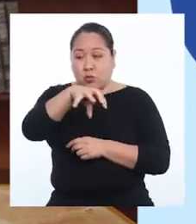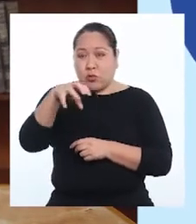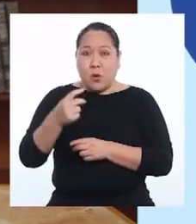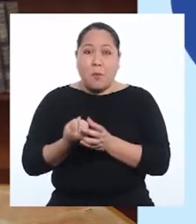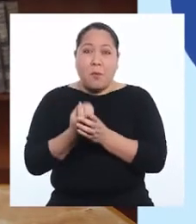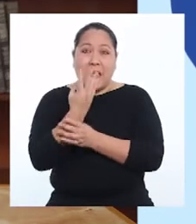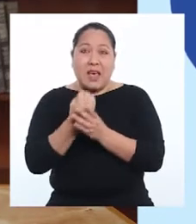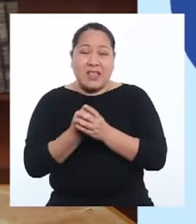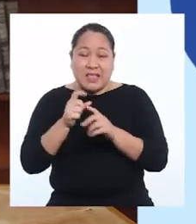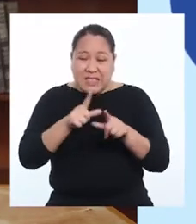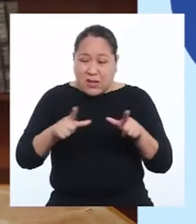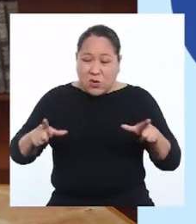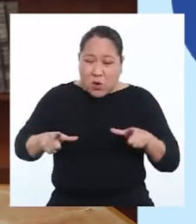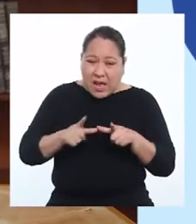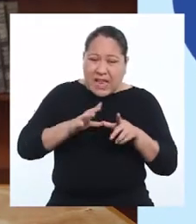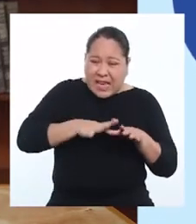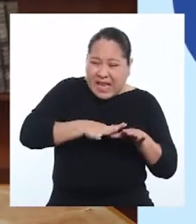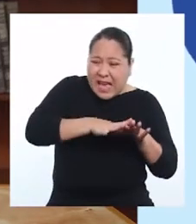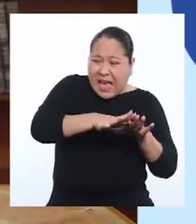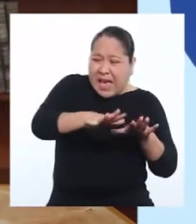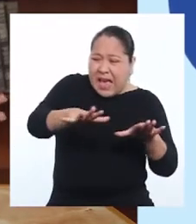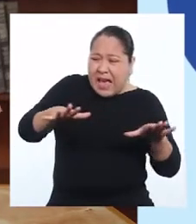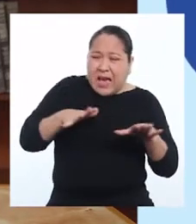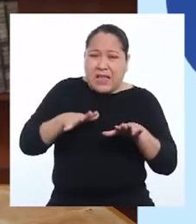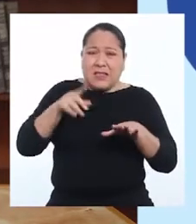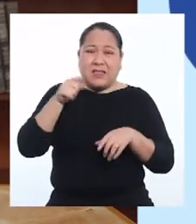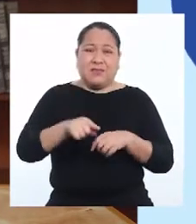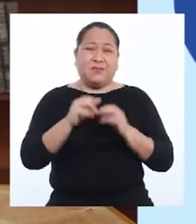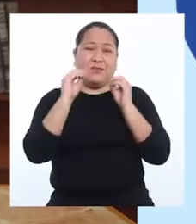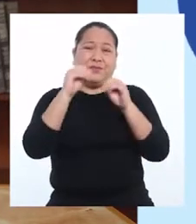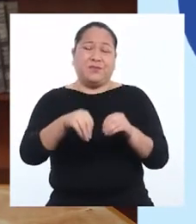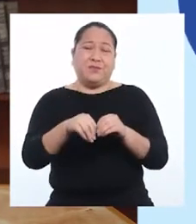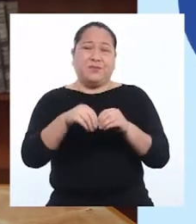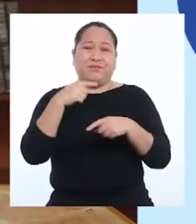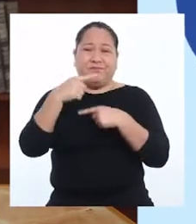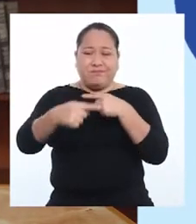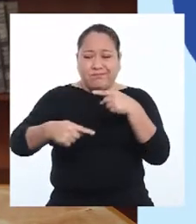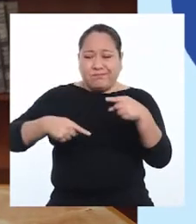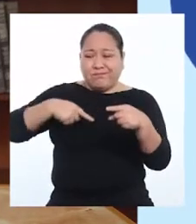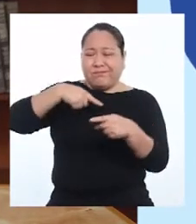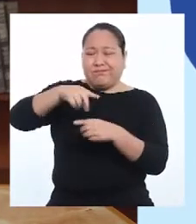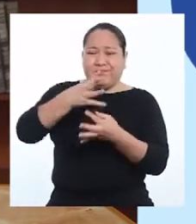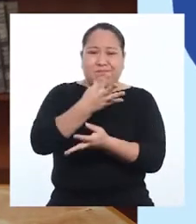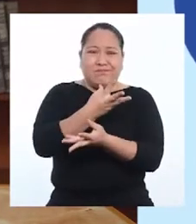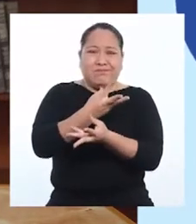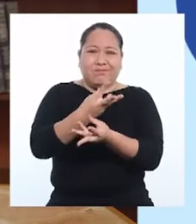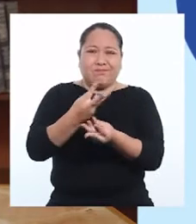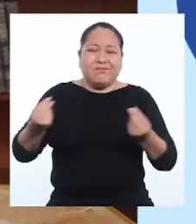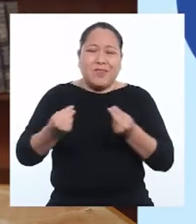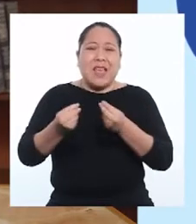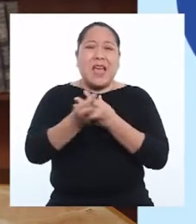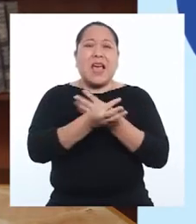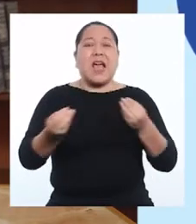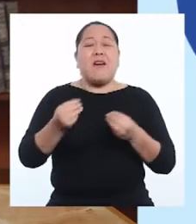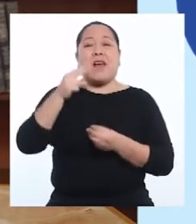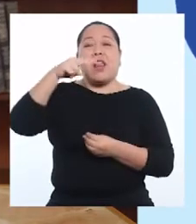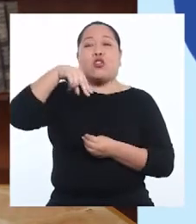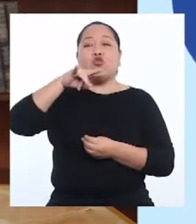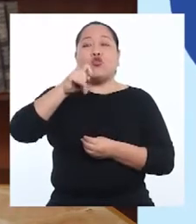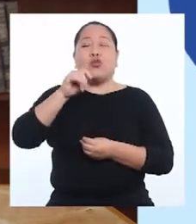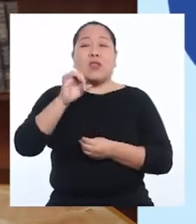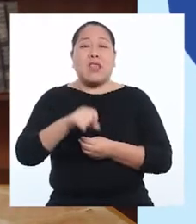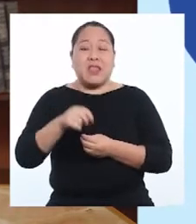o dos variedades de plantas sobre grandes extensiones de tierra crea un ciclo destructivo que